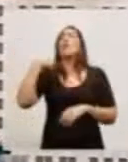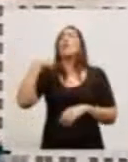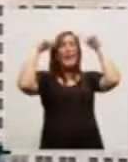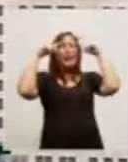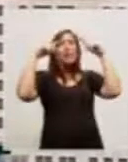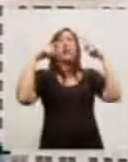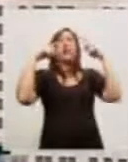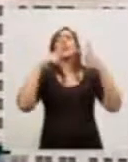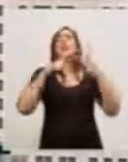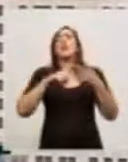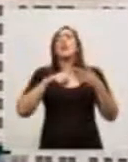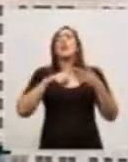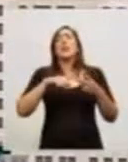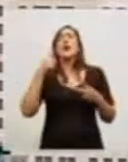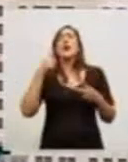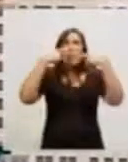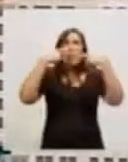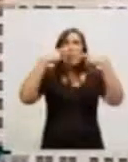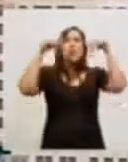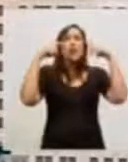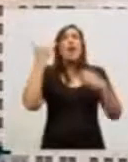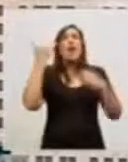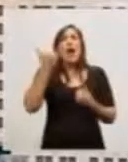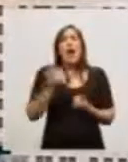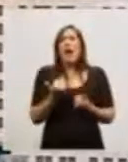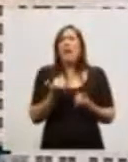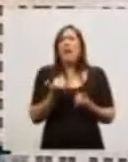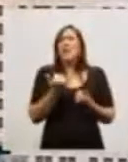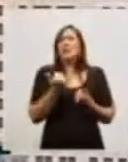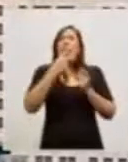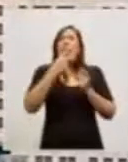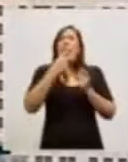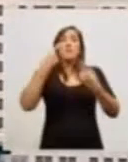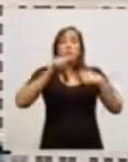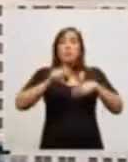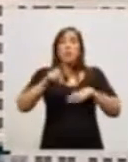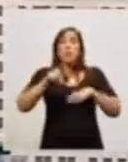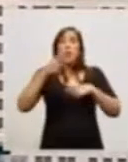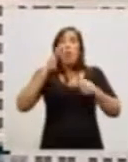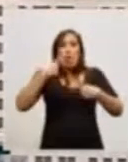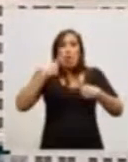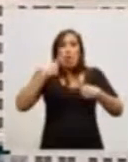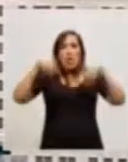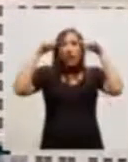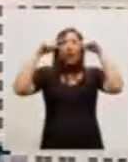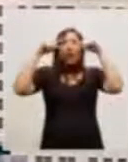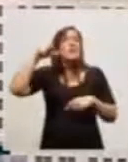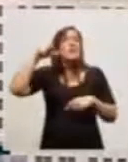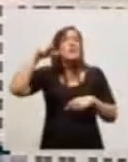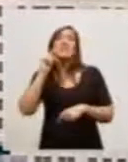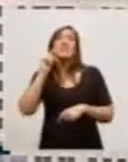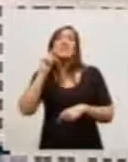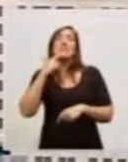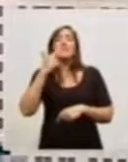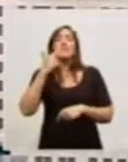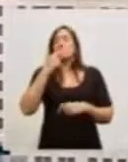neumococo también, tasas de meningitis porque hay varias cepas de meningitis, nosotros agregamos ahora las otras 3 cepas de meningitis que